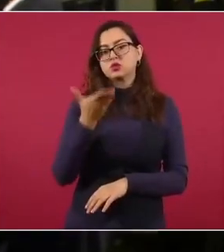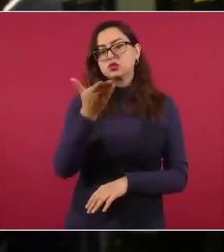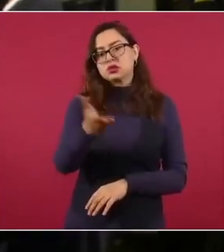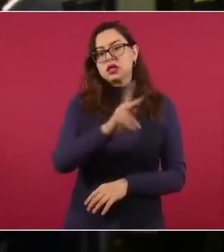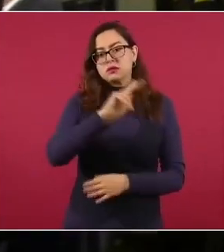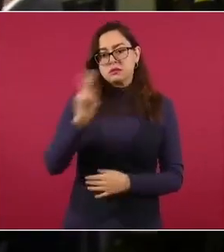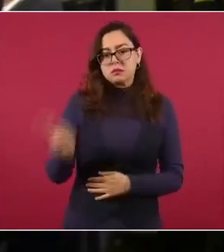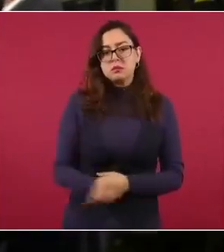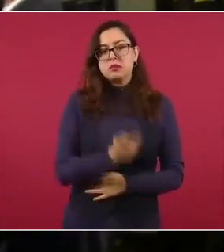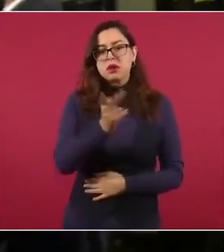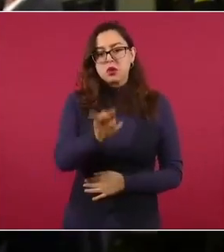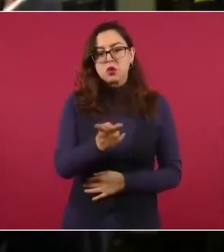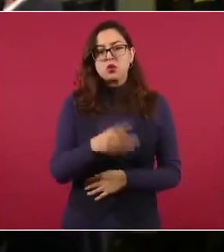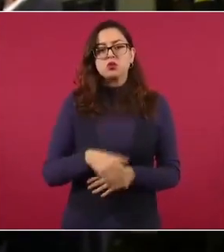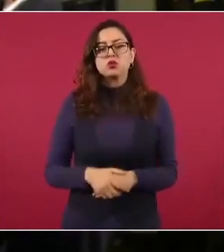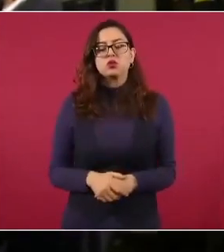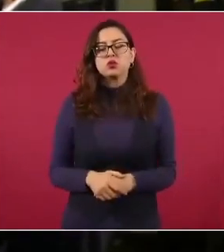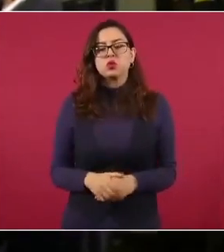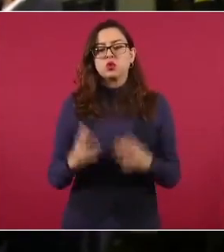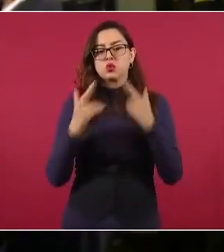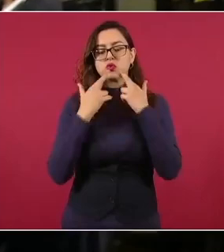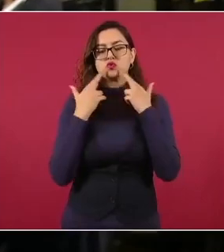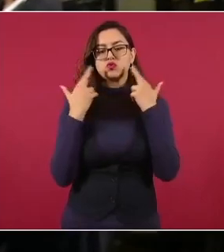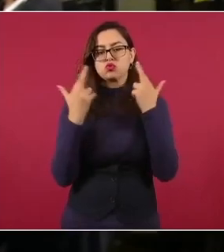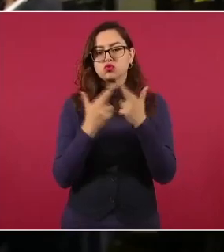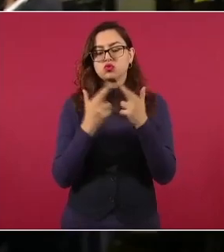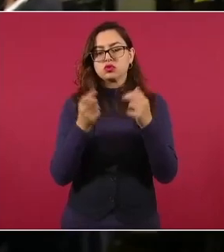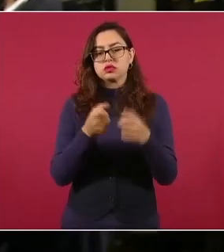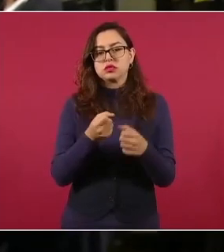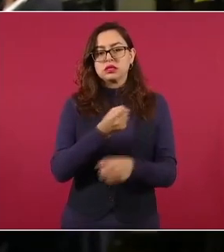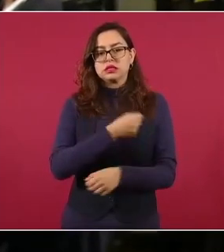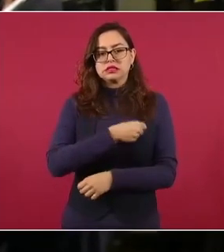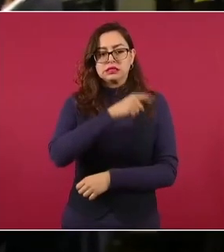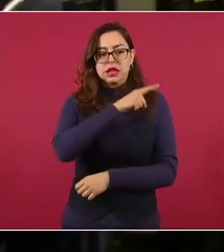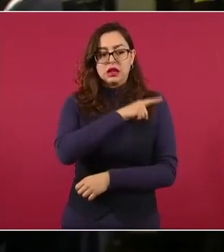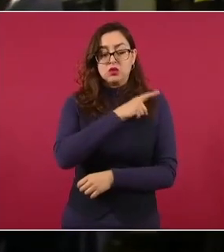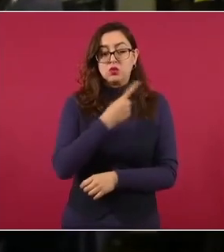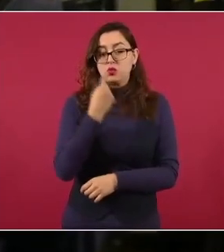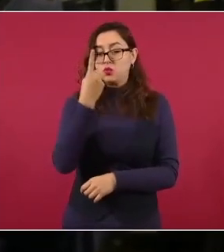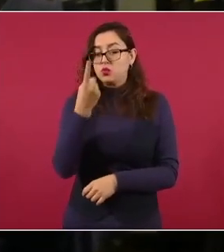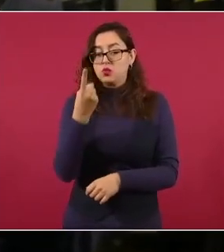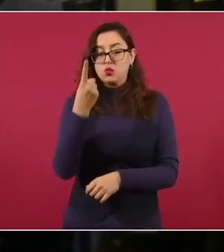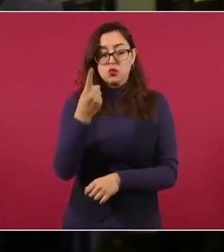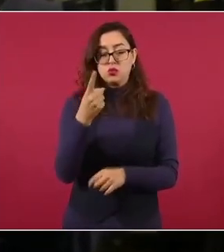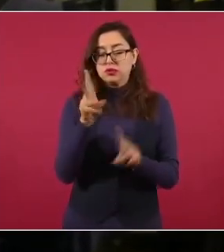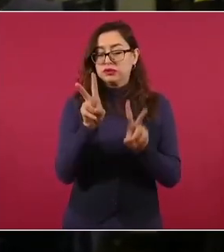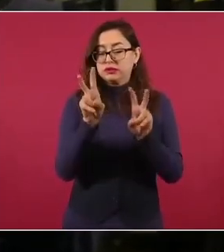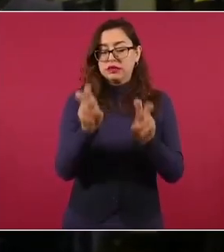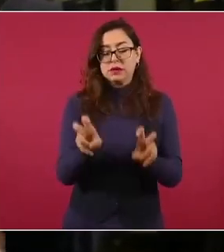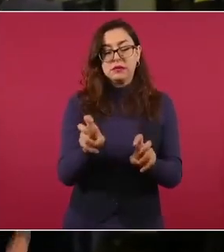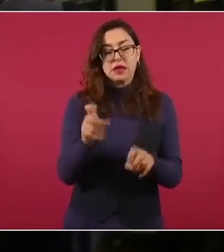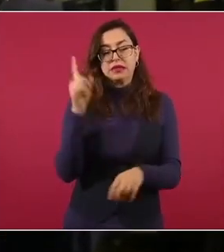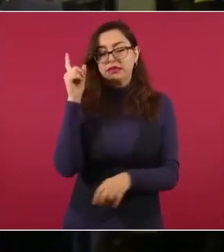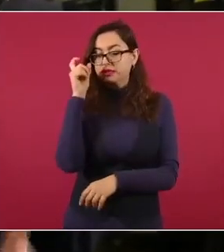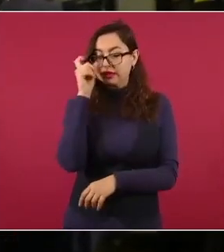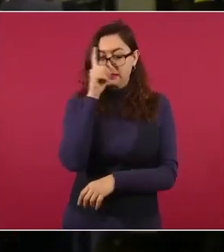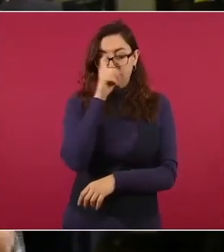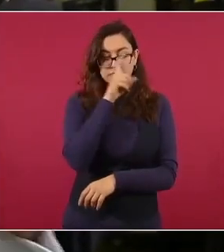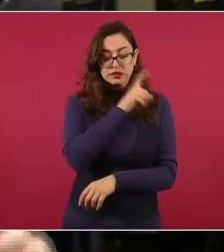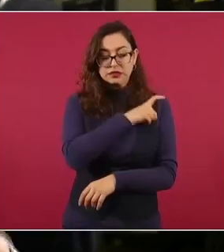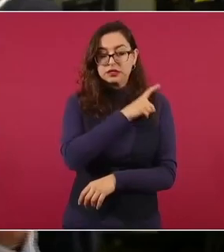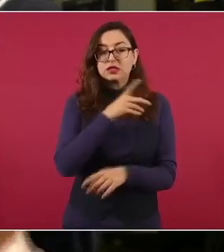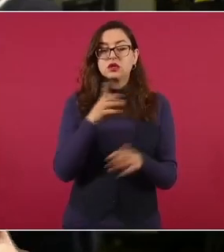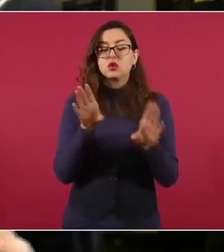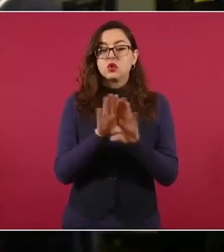gabinete, en la reunión de salud que se dan en el área de presidencia, que una de las reuniones más difíciles del gabinete de salud fueron los